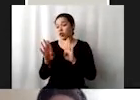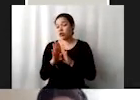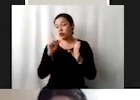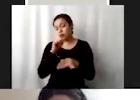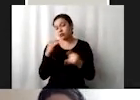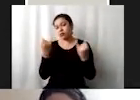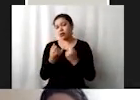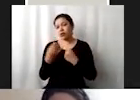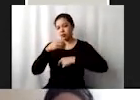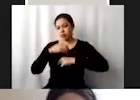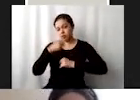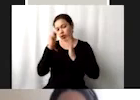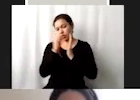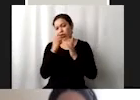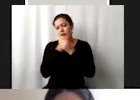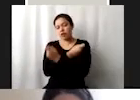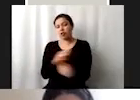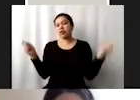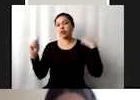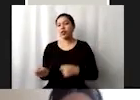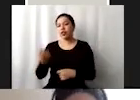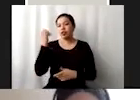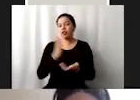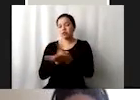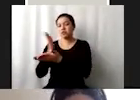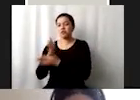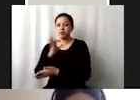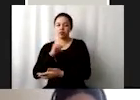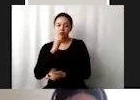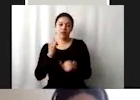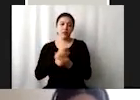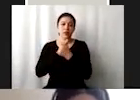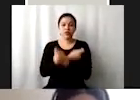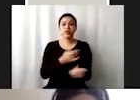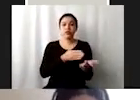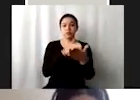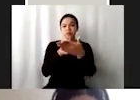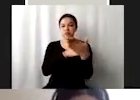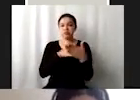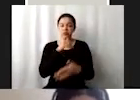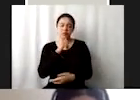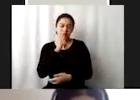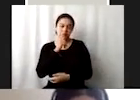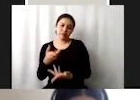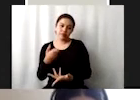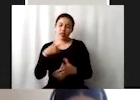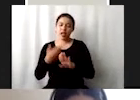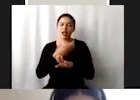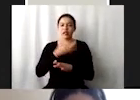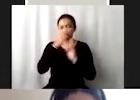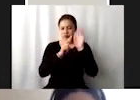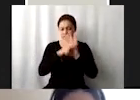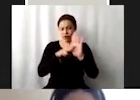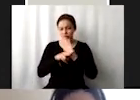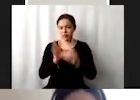por los niños que tienen acceso a la tecnología y los que no, que ya les había presentado un video al respecto de eso.